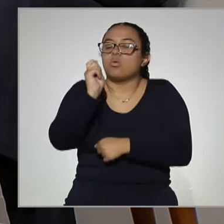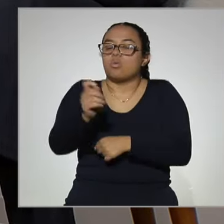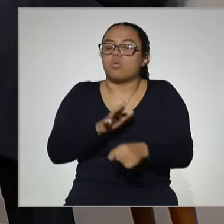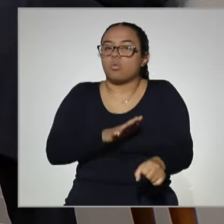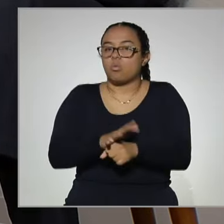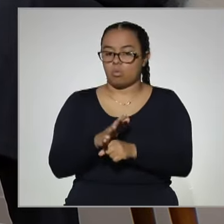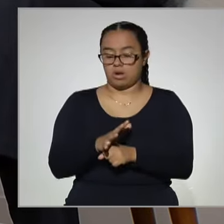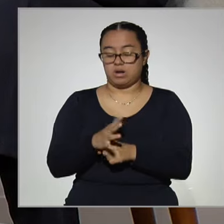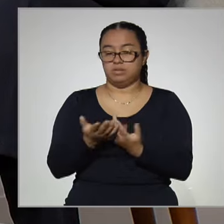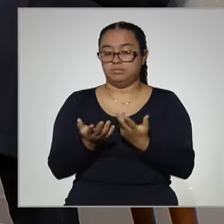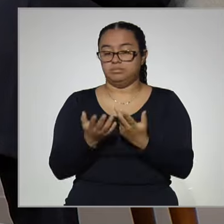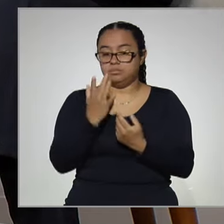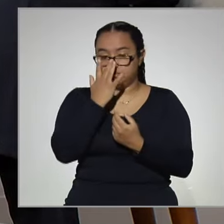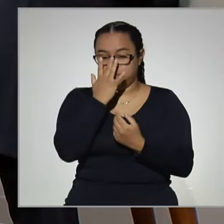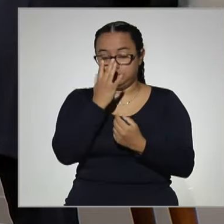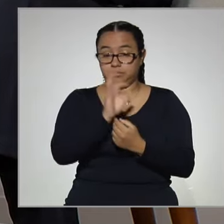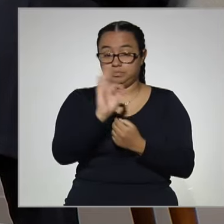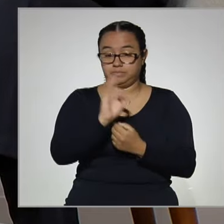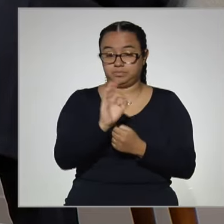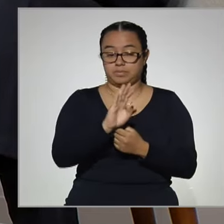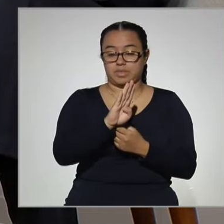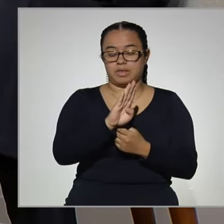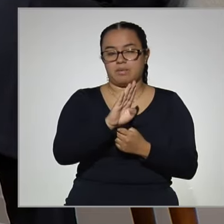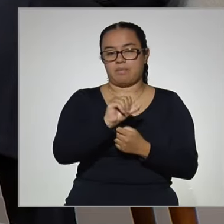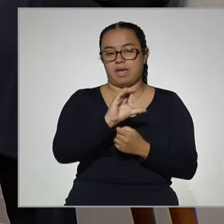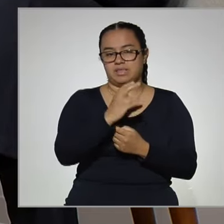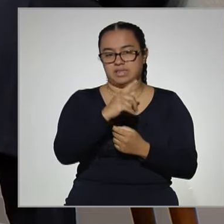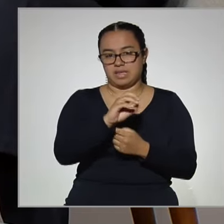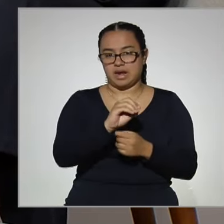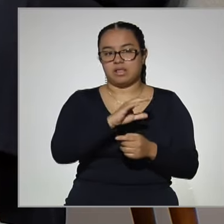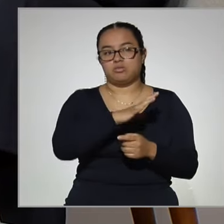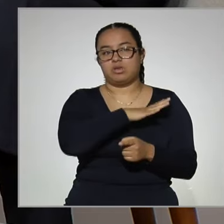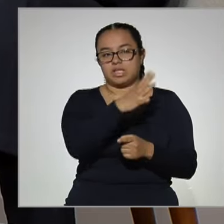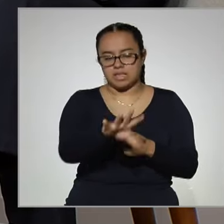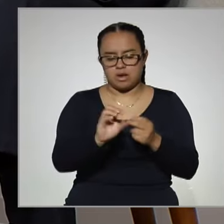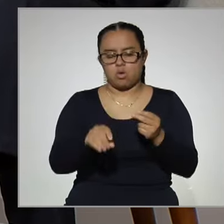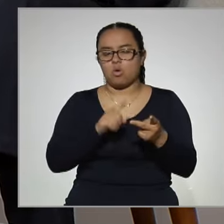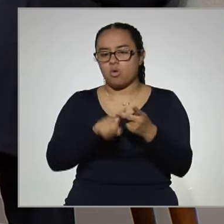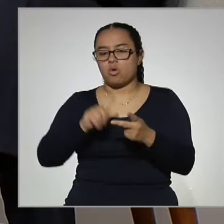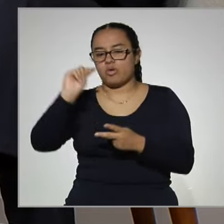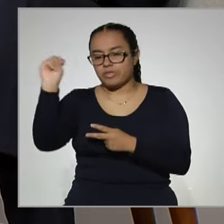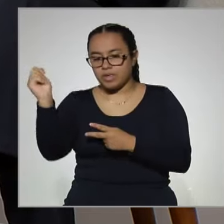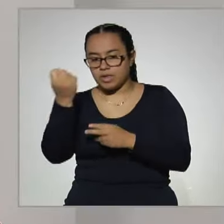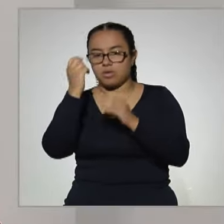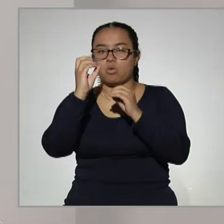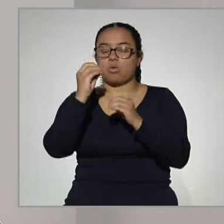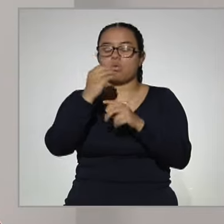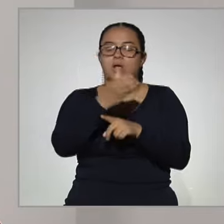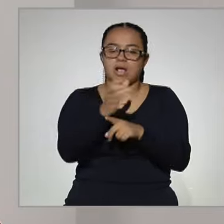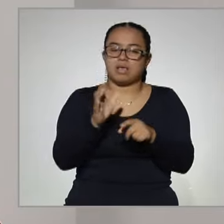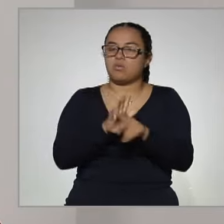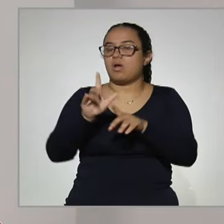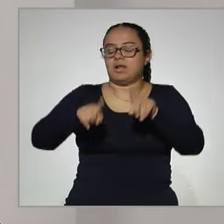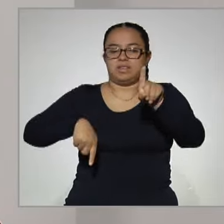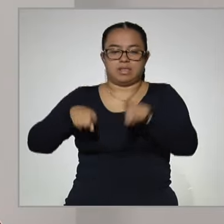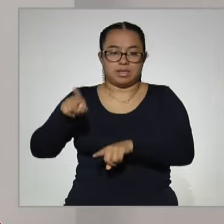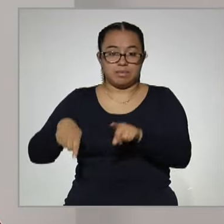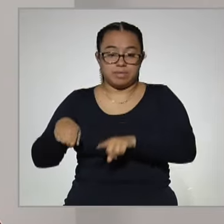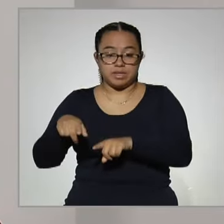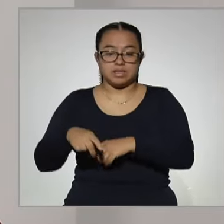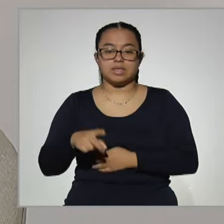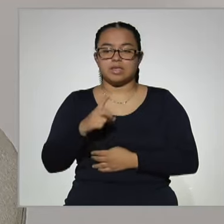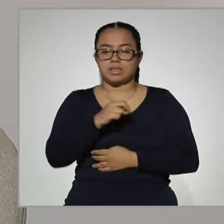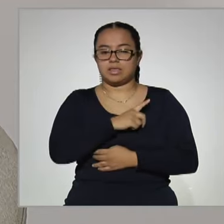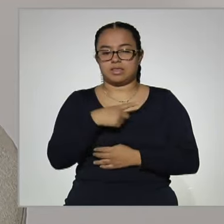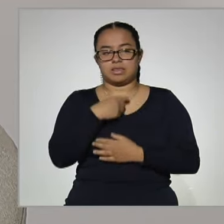de la media superior, porque puede ser el bachillerato general o el tecnológico, el agropecuario, ¿no? Y se hace